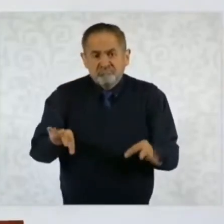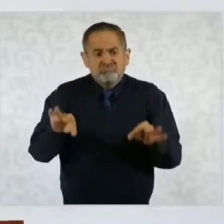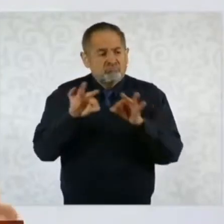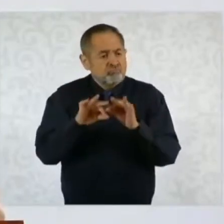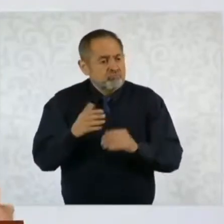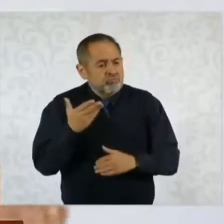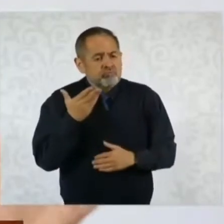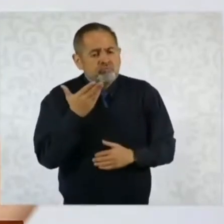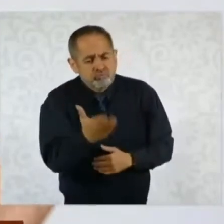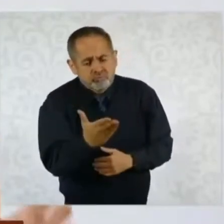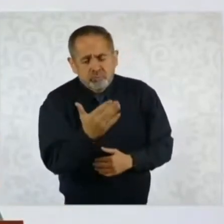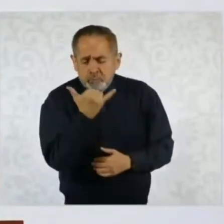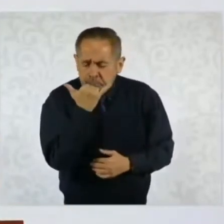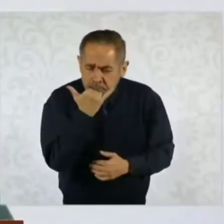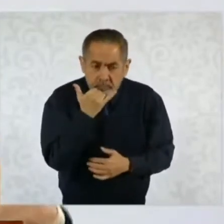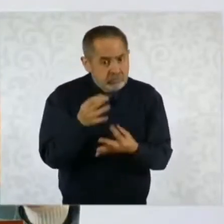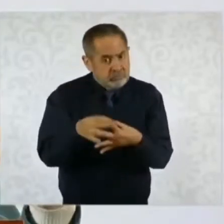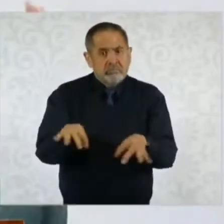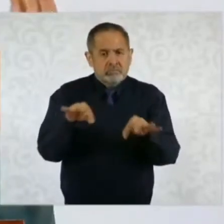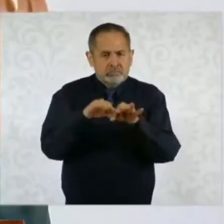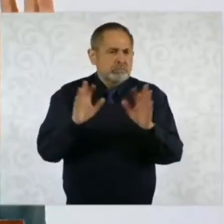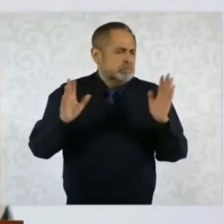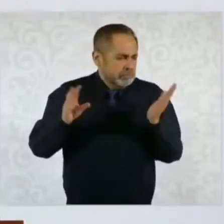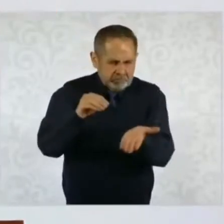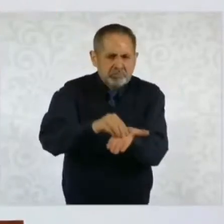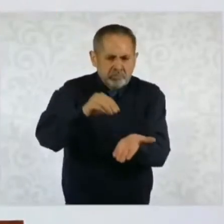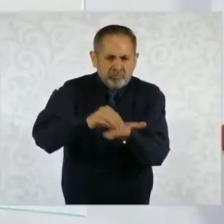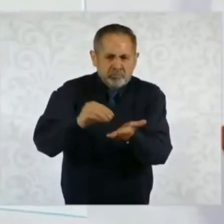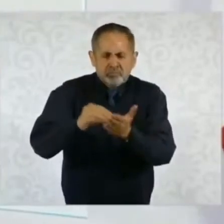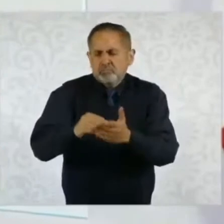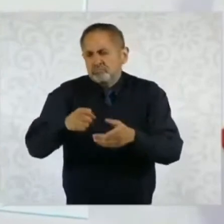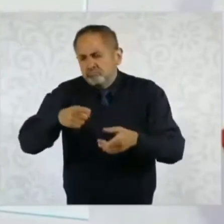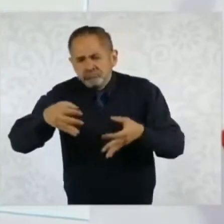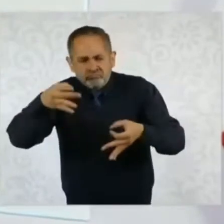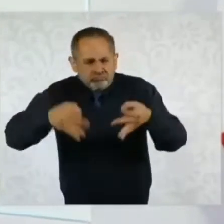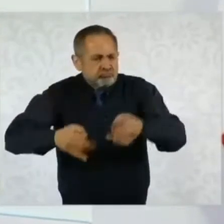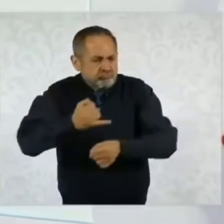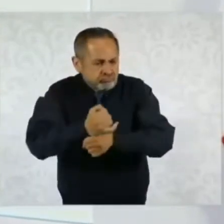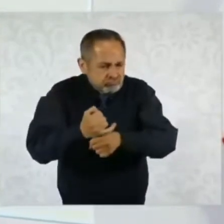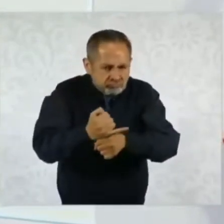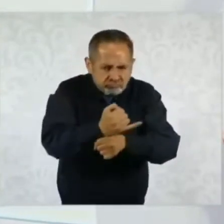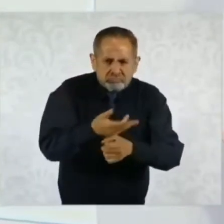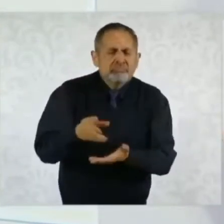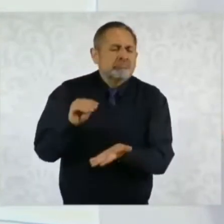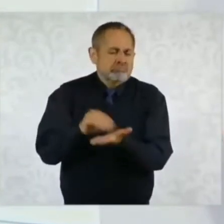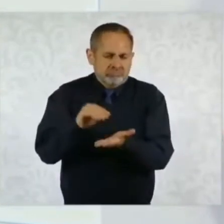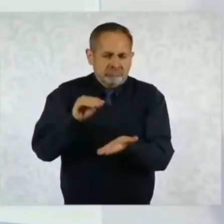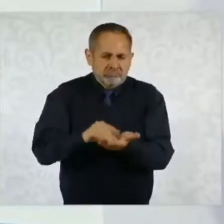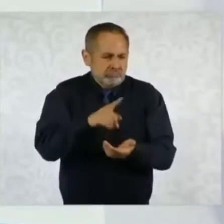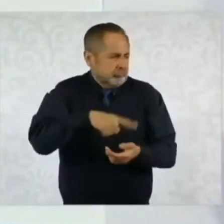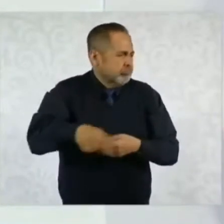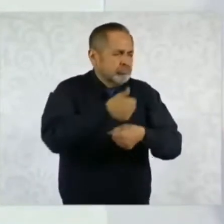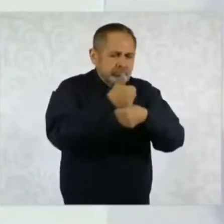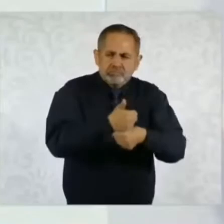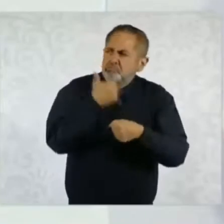Por supuesto, tiene que seguir las investigaciones judiciales y todo lo que quiera presentar las víctimas.